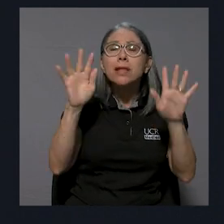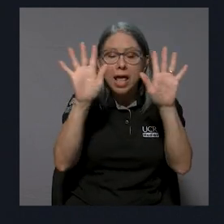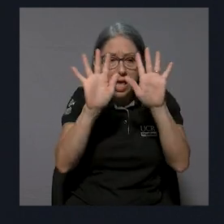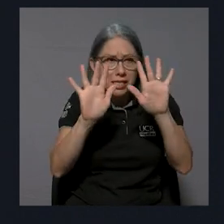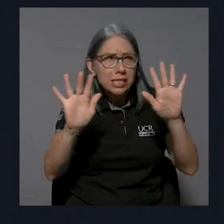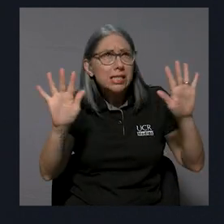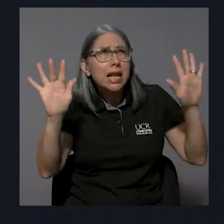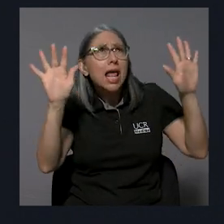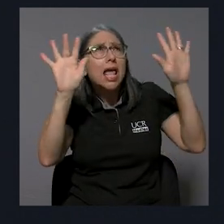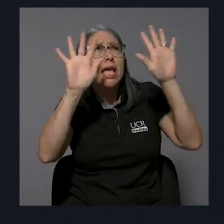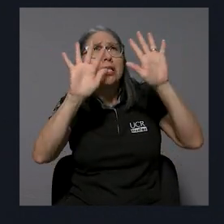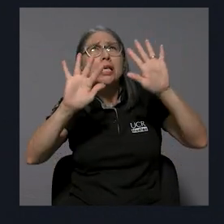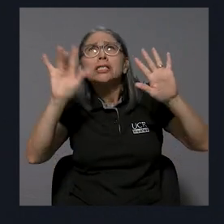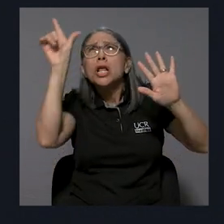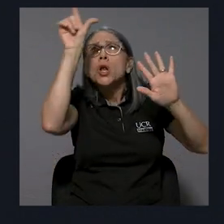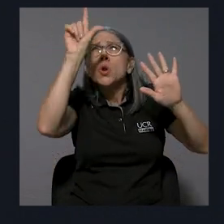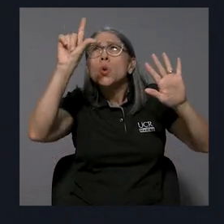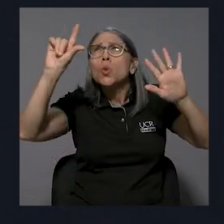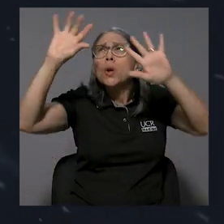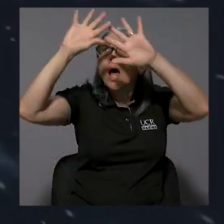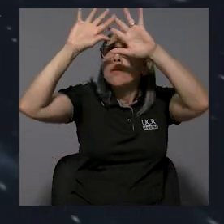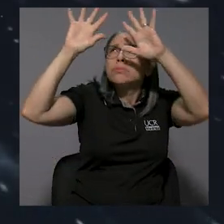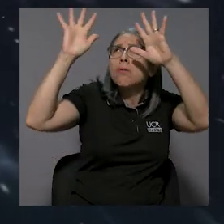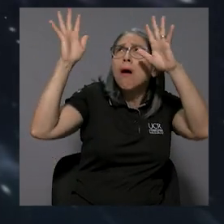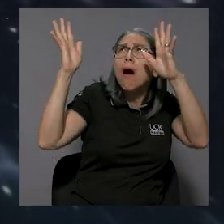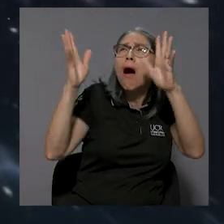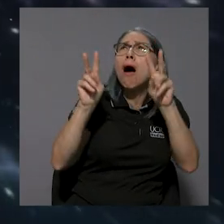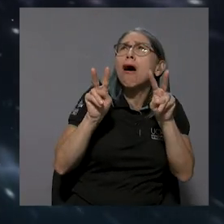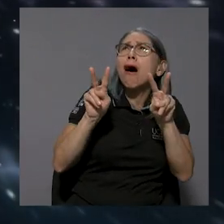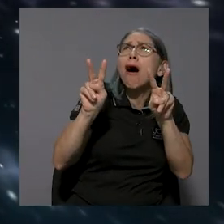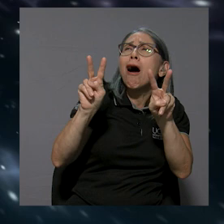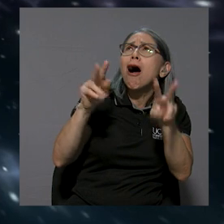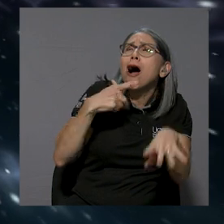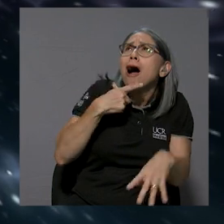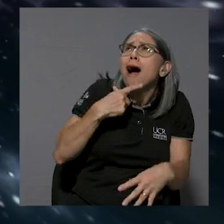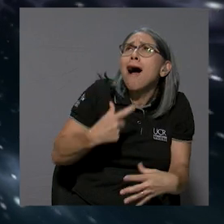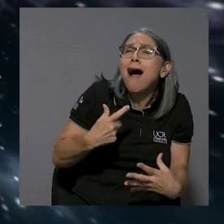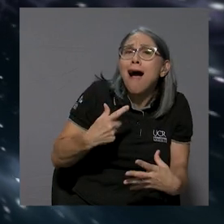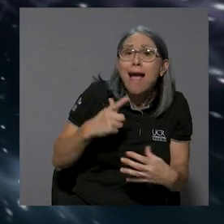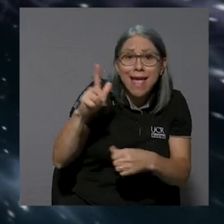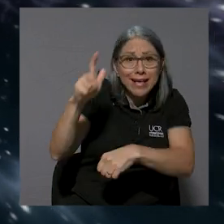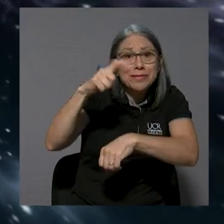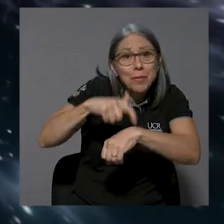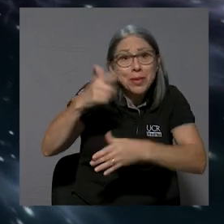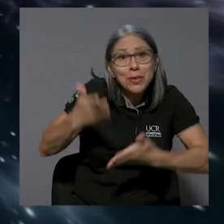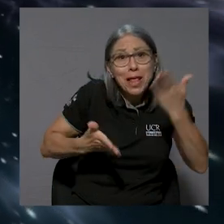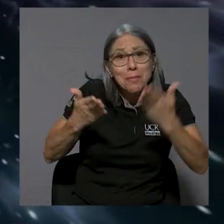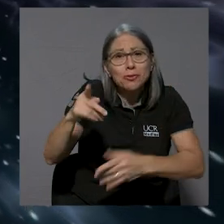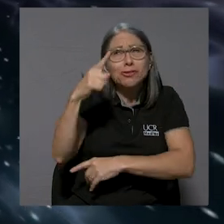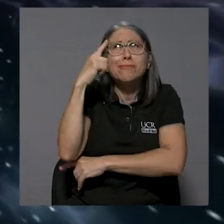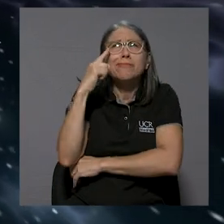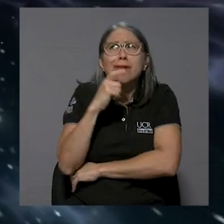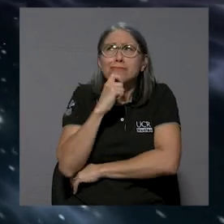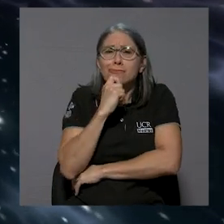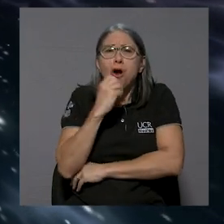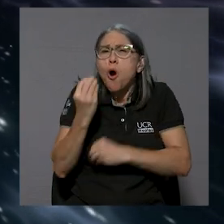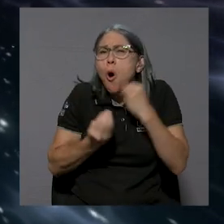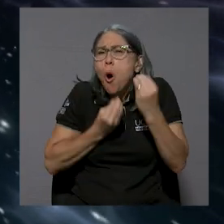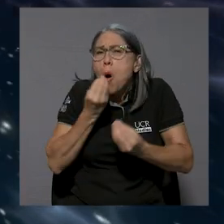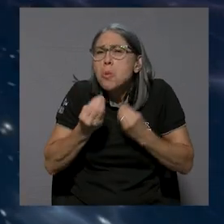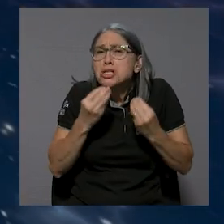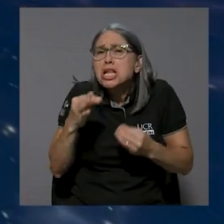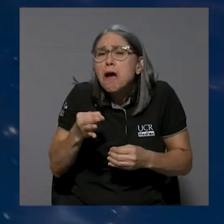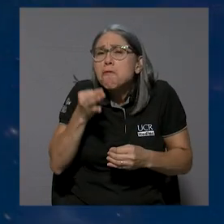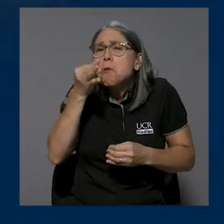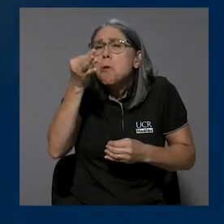brillantes estrellas y una luna en su máxima expresión. Y en ese momento se preguntaron cómo sería abordar una nave